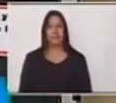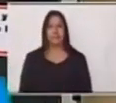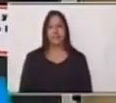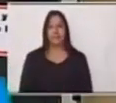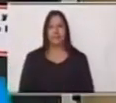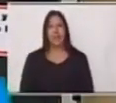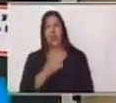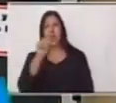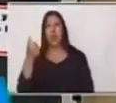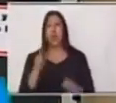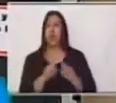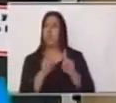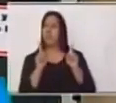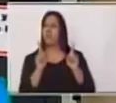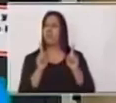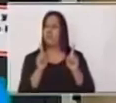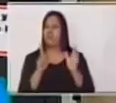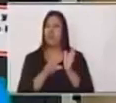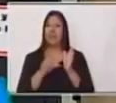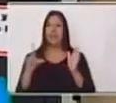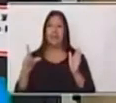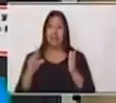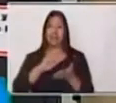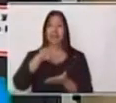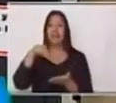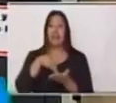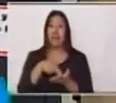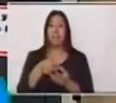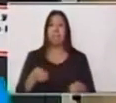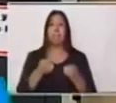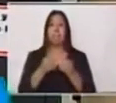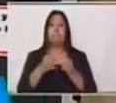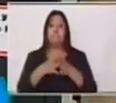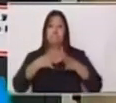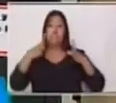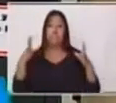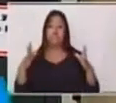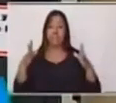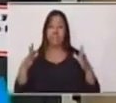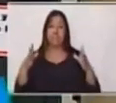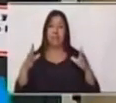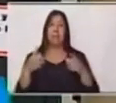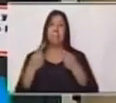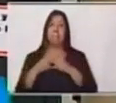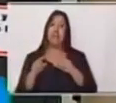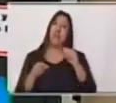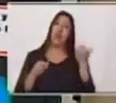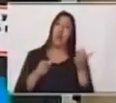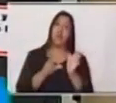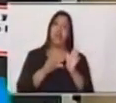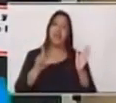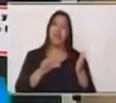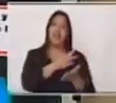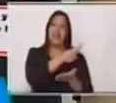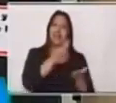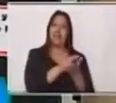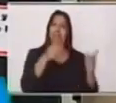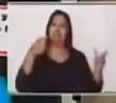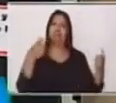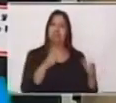Otra diferencia es que la literatura nacional es más globalizada, caso contrario a lo que sucede con la literatura regional.